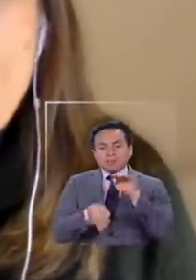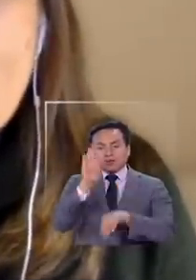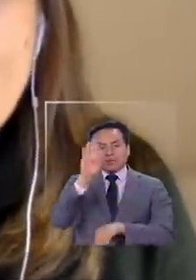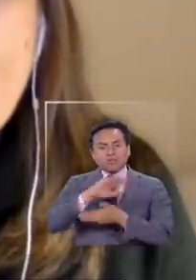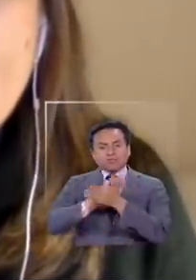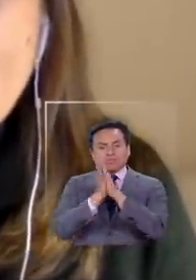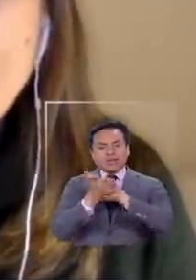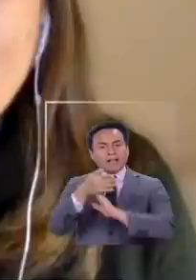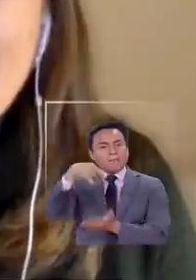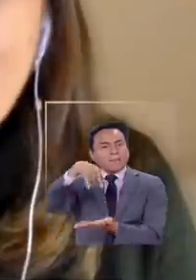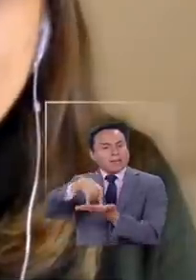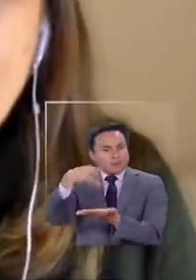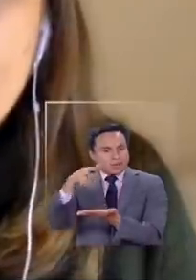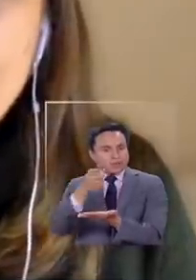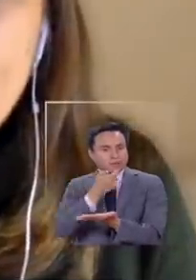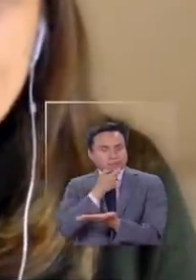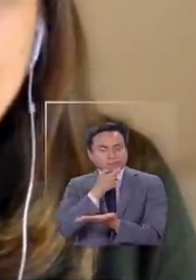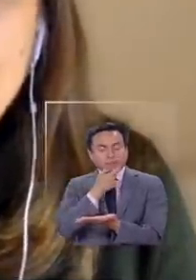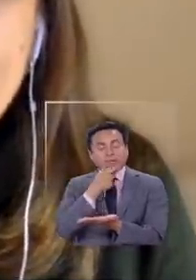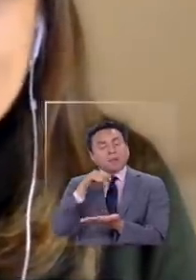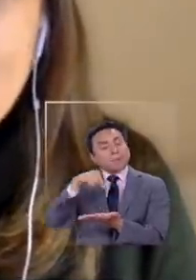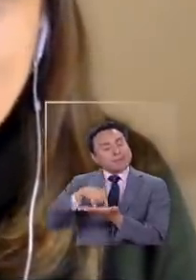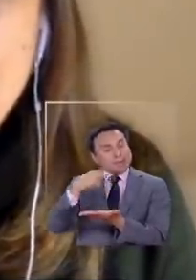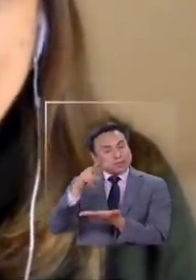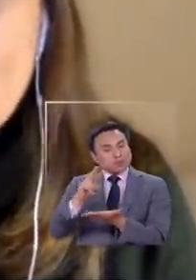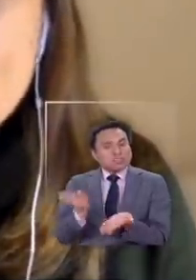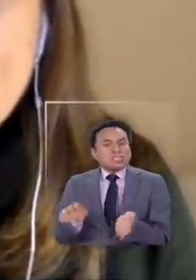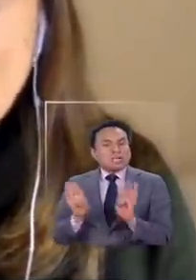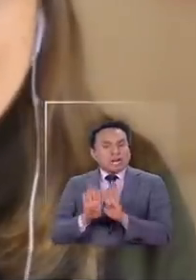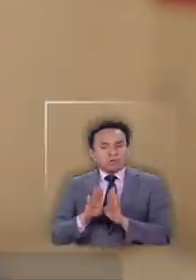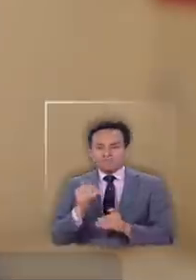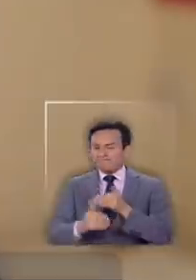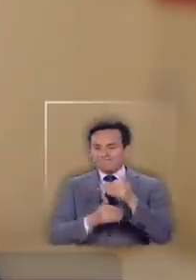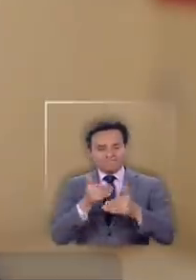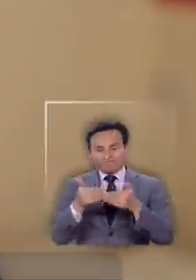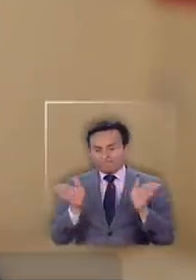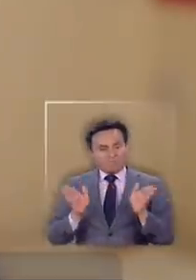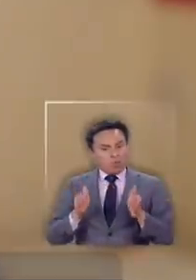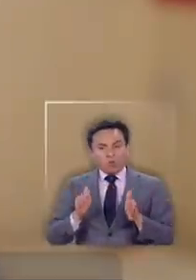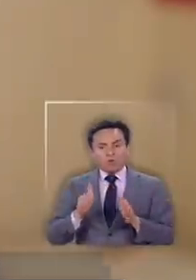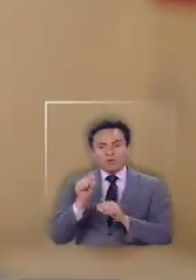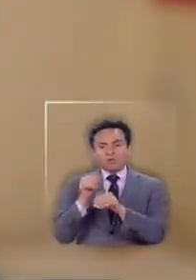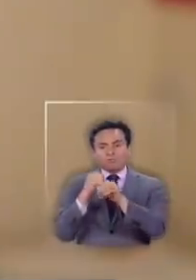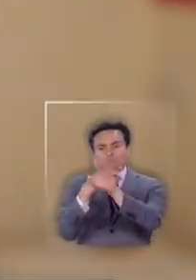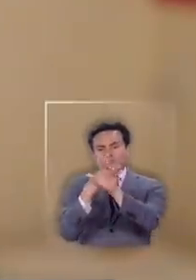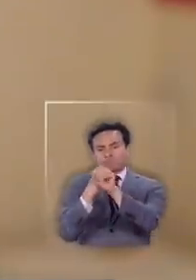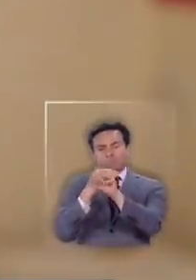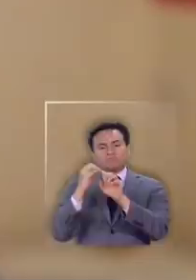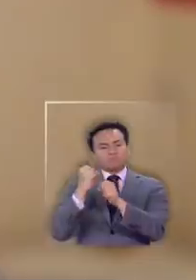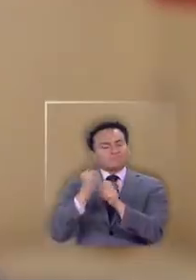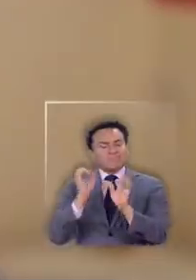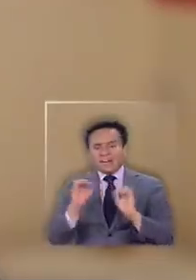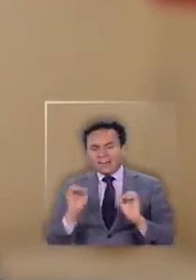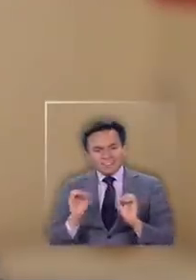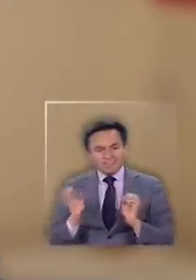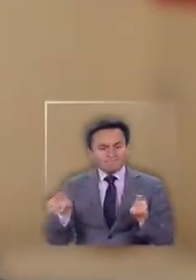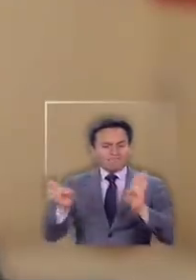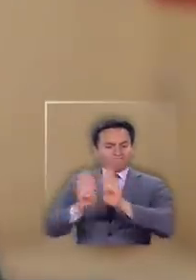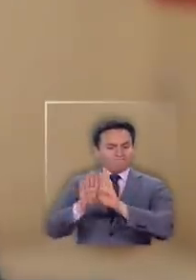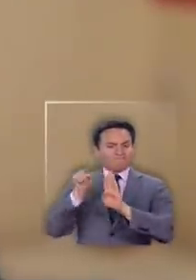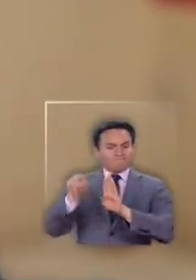absoluta en el Parlamento. El Parlamento en este minuto está cerrado, no está funcionando ni siquiera por teleconferencia. Por lo tanto, no hay ninguna